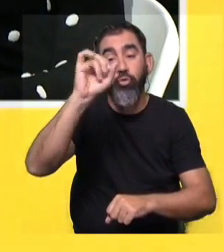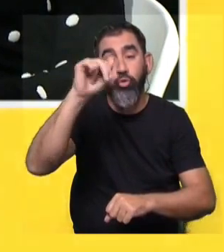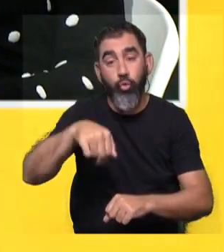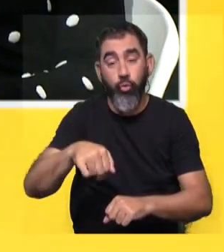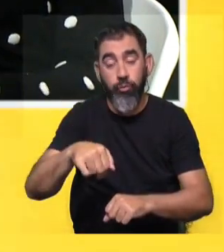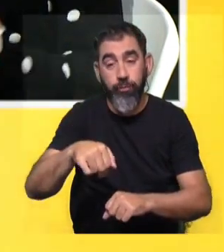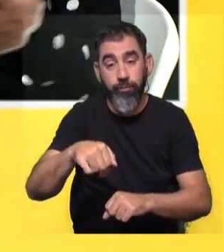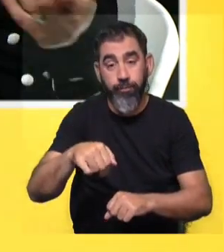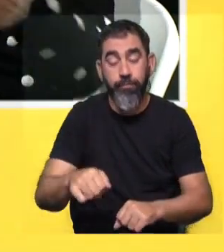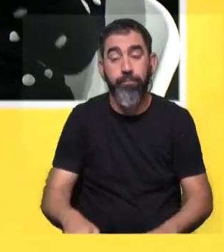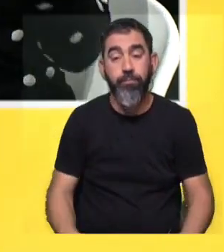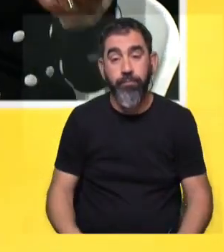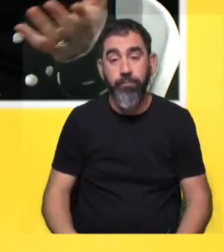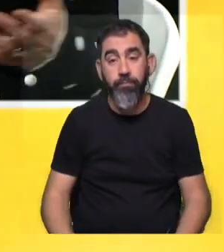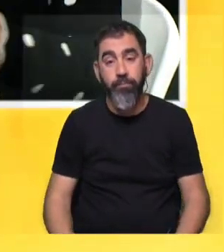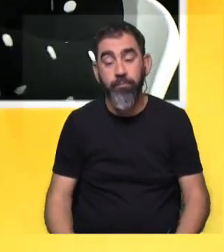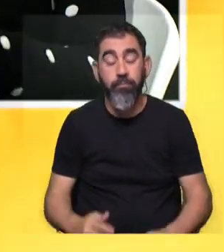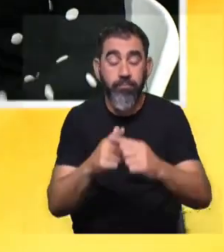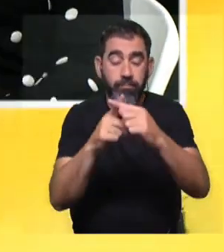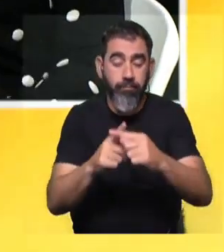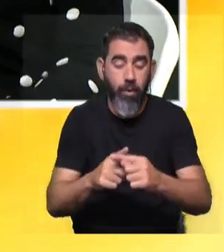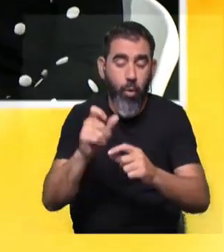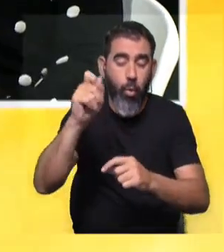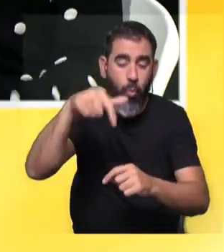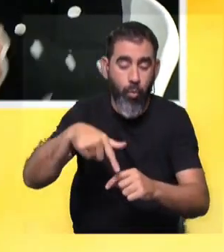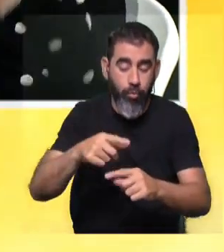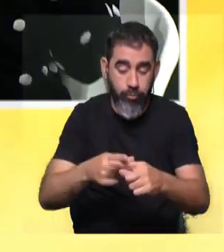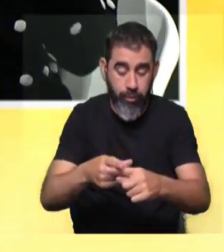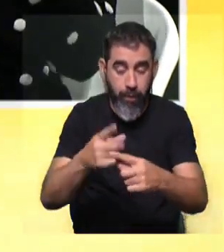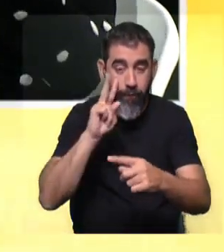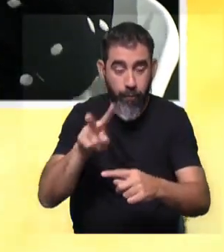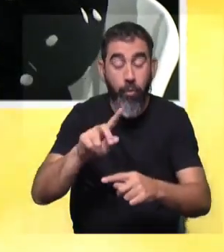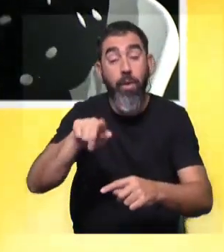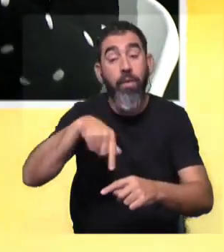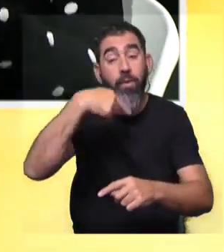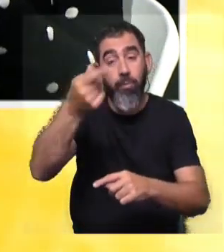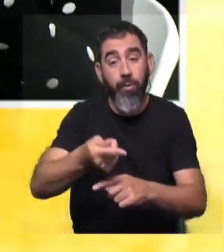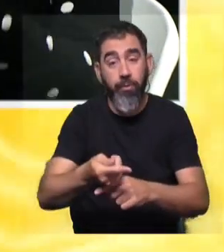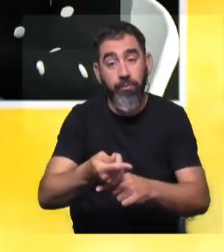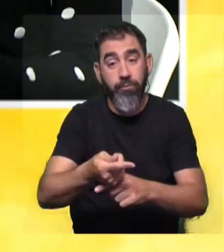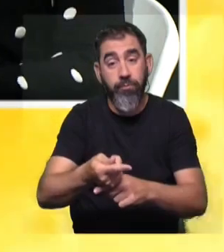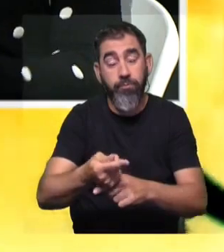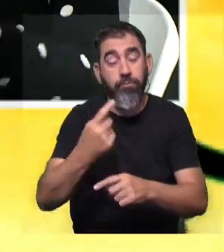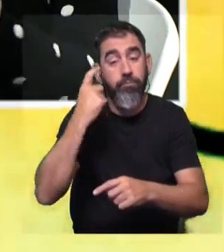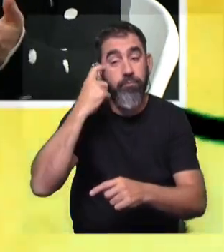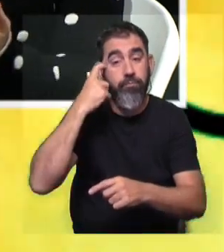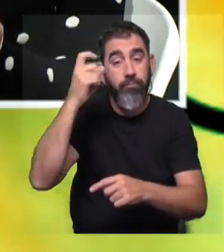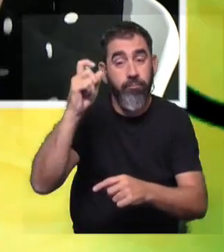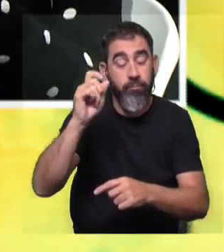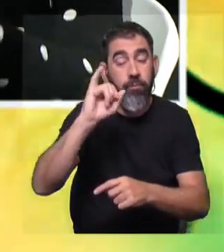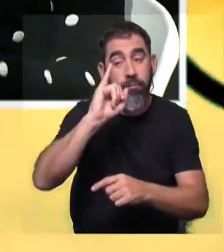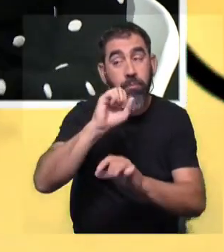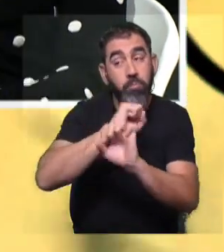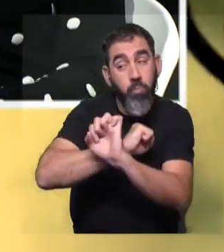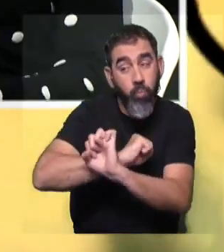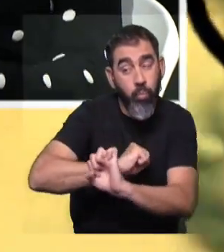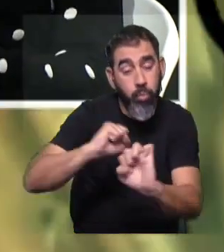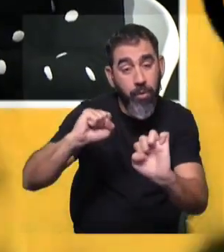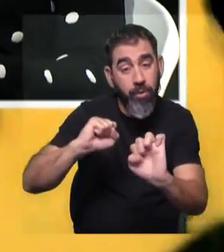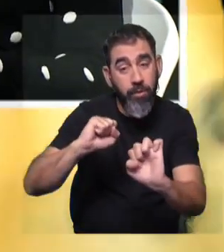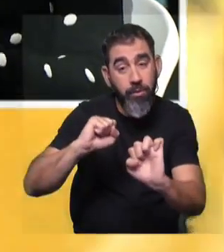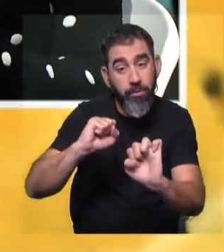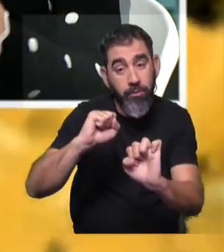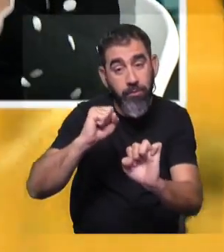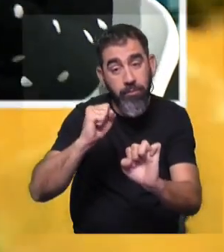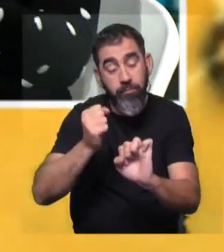realizadas con radiología convencional, podríamos decir. Y a partir de ese momento se impulsó un poco la idea de que, bueno, si pudiéramos encontrar esos